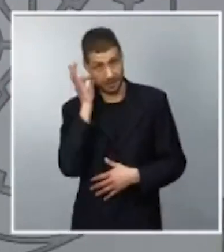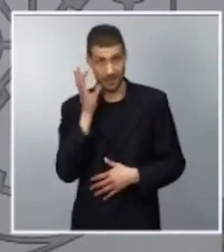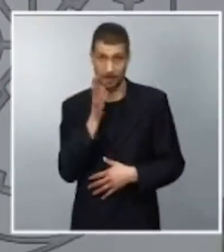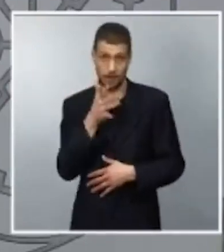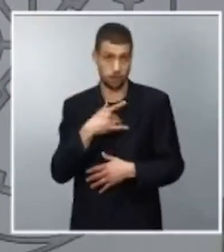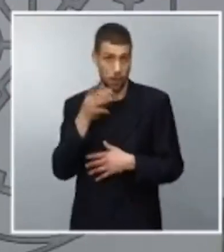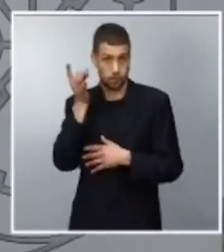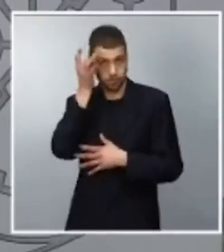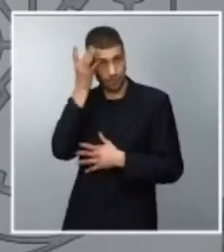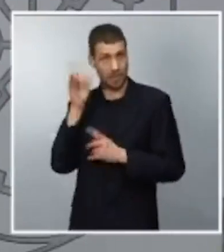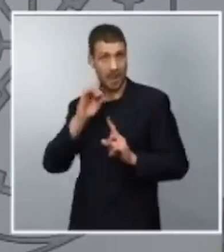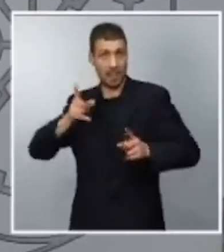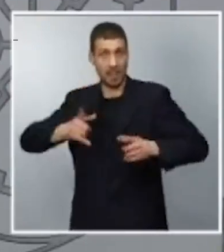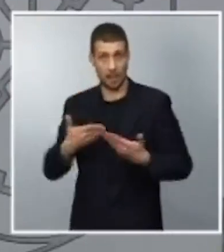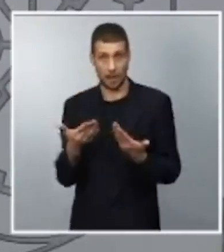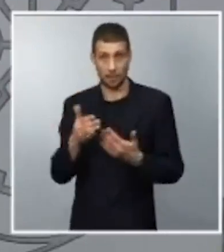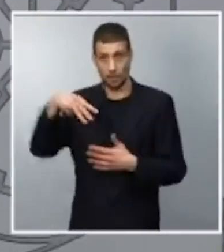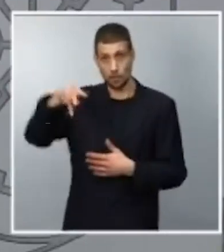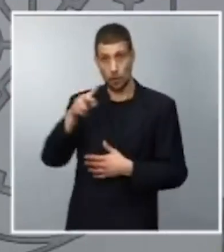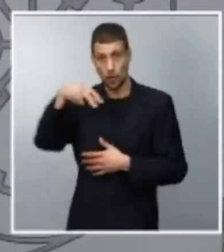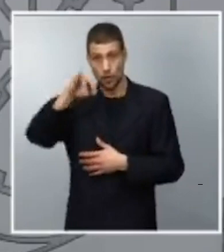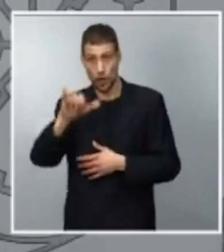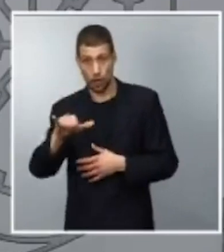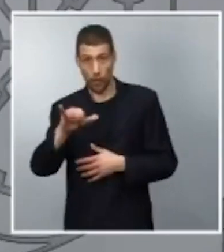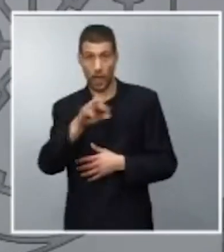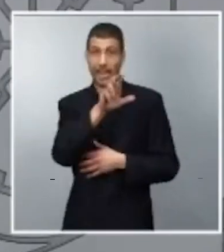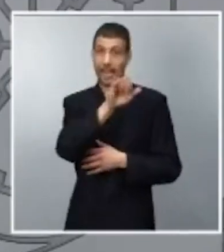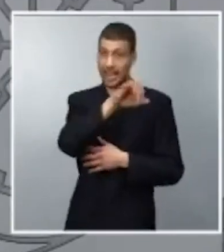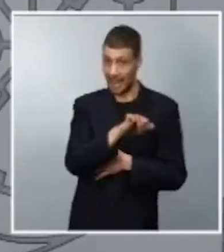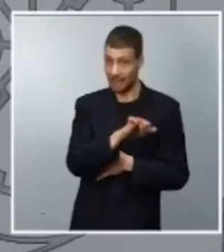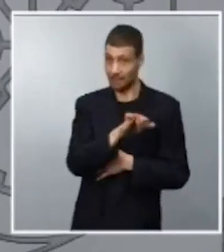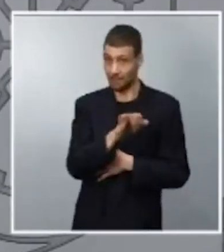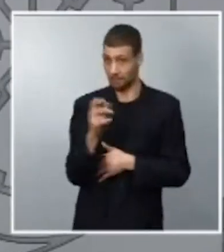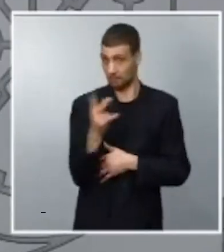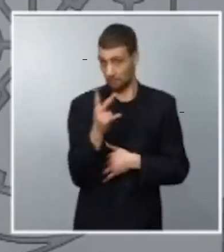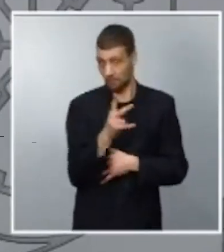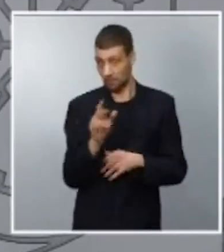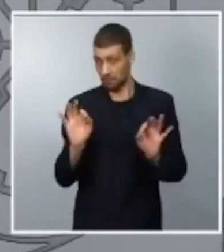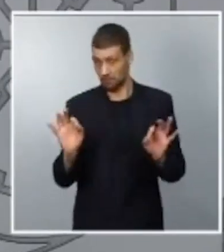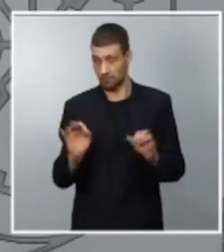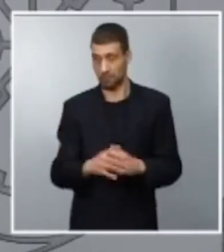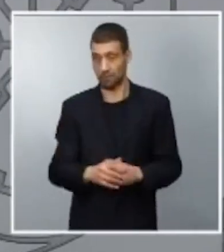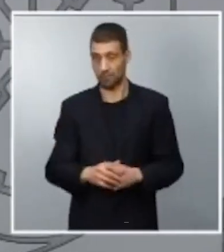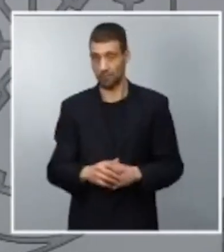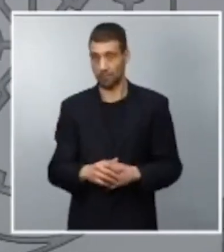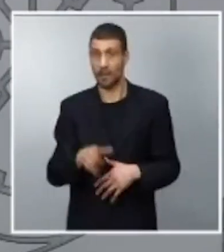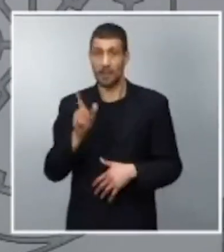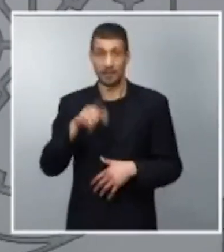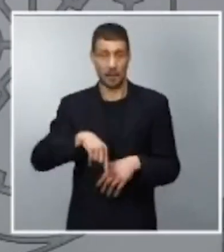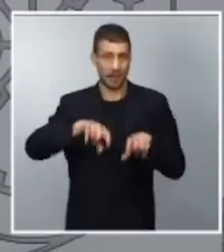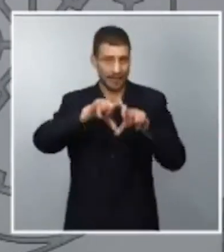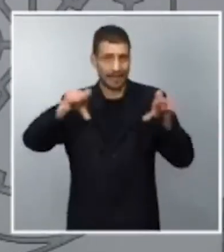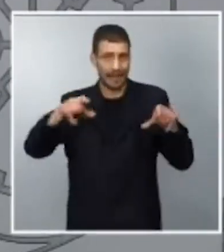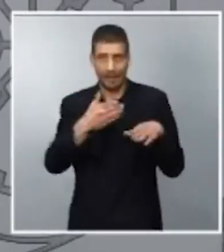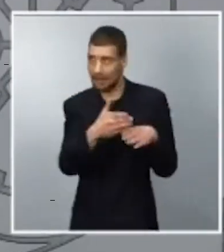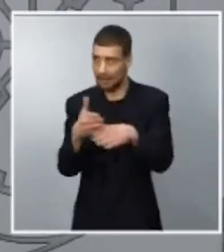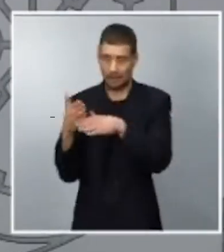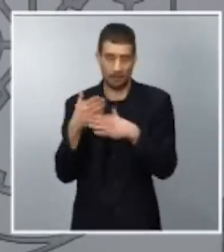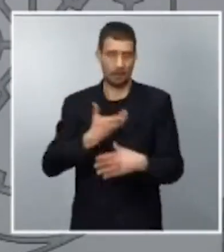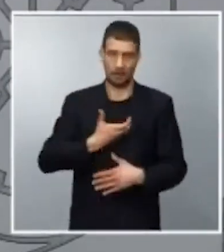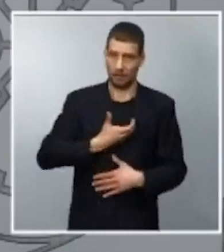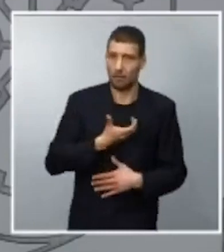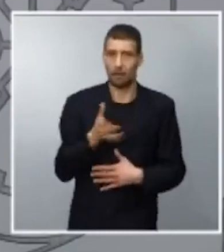e Inés Rey, respectivamente, pero junto a ellos también al resto de entidades, ayuntamientos y comunidades autónomas que han